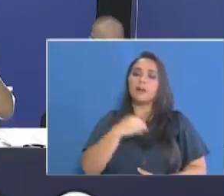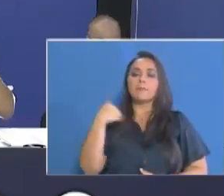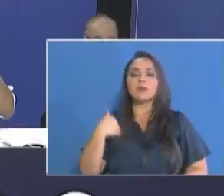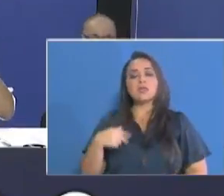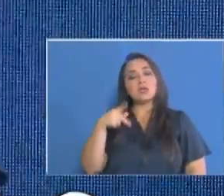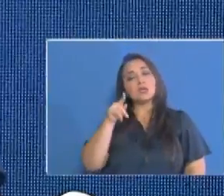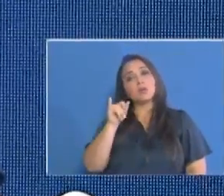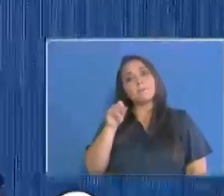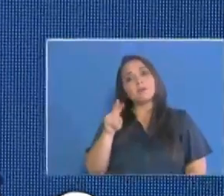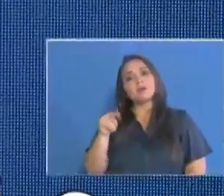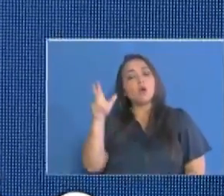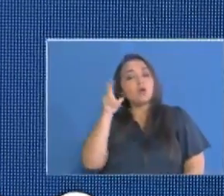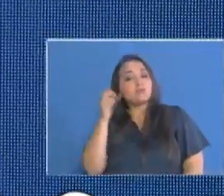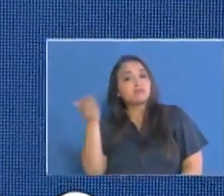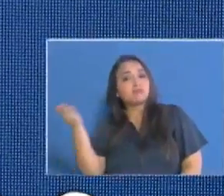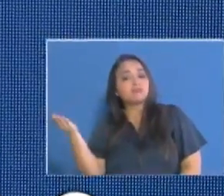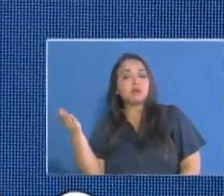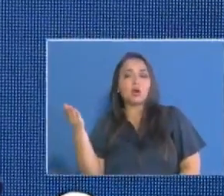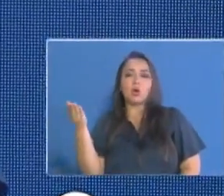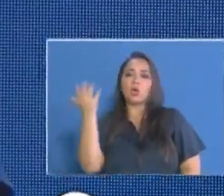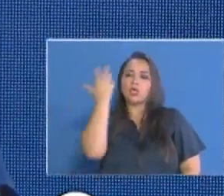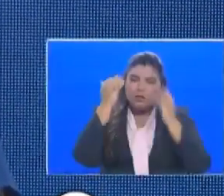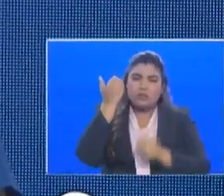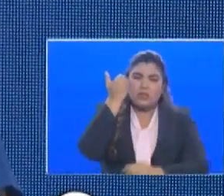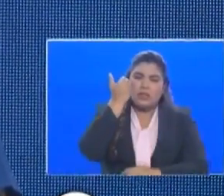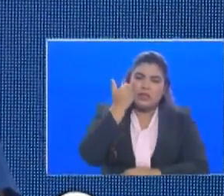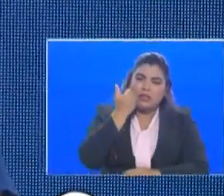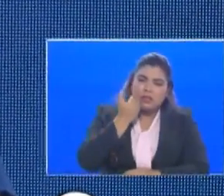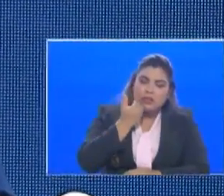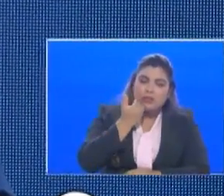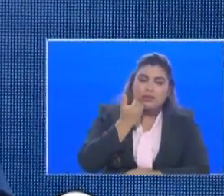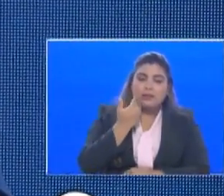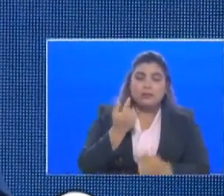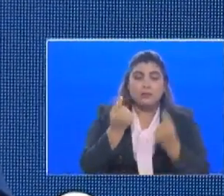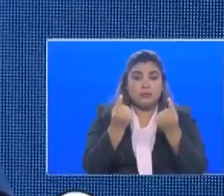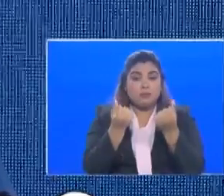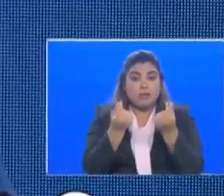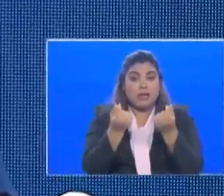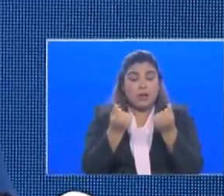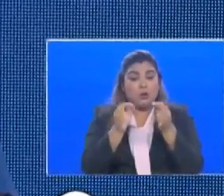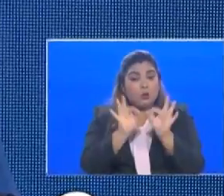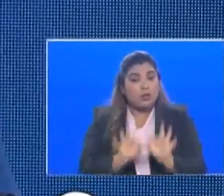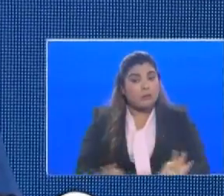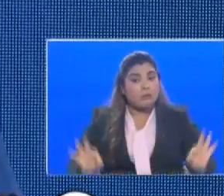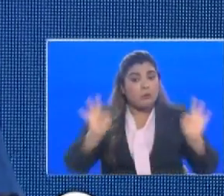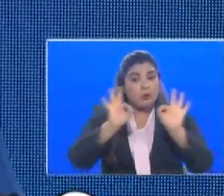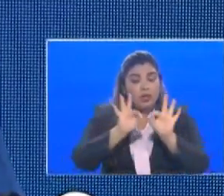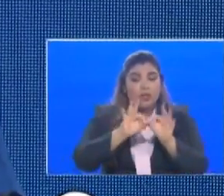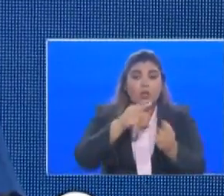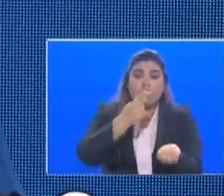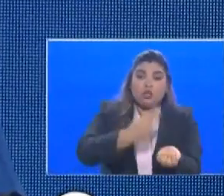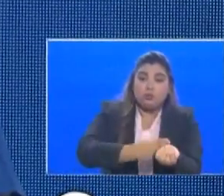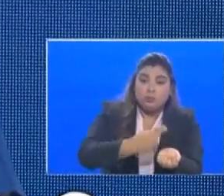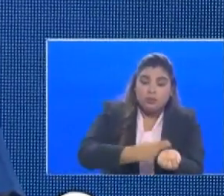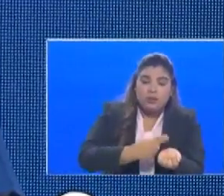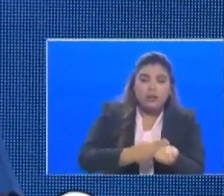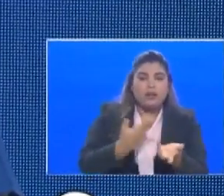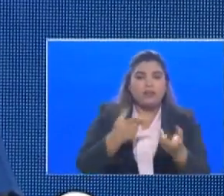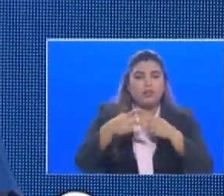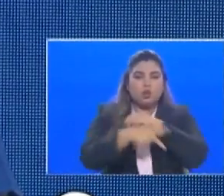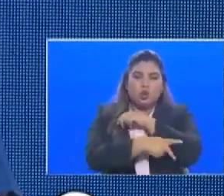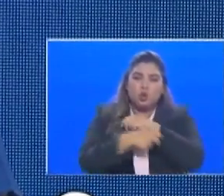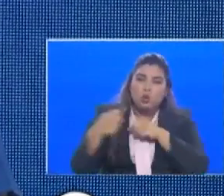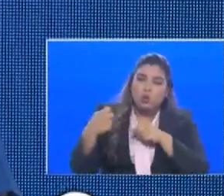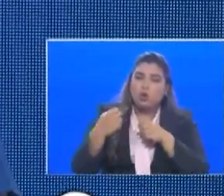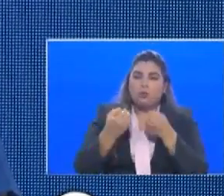me da mucha preocupación y tristeza que se estén utilizando los recursos tan importantes en los hospitales que queden en hurto en